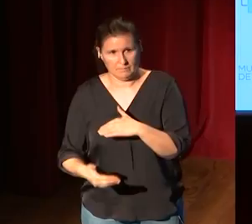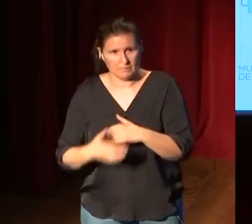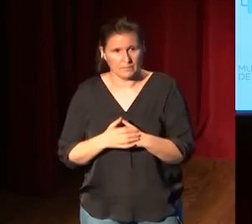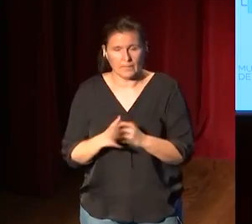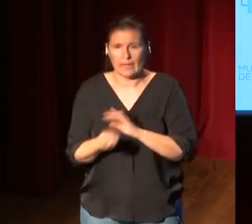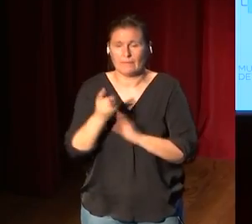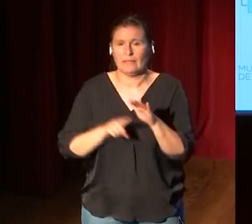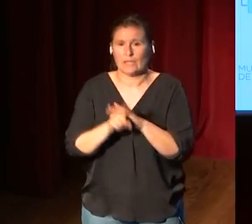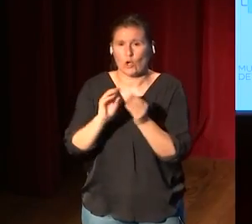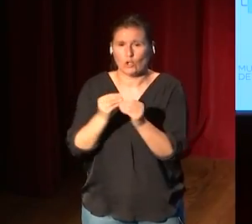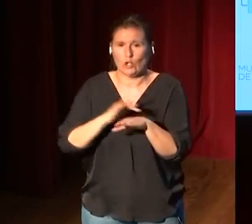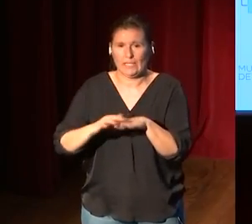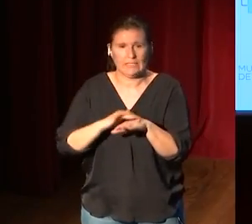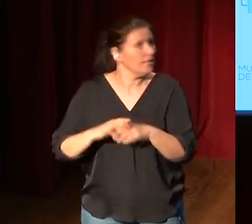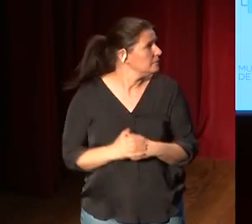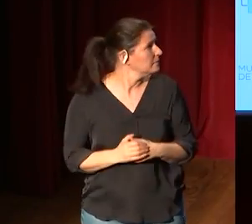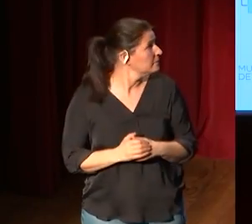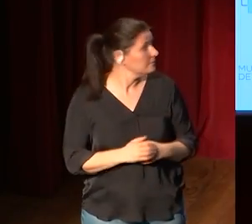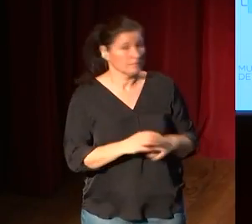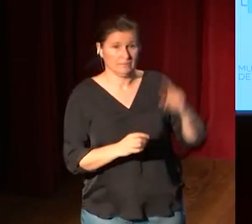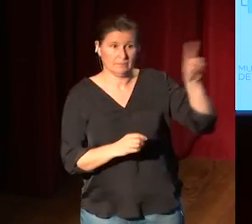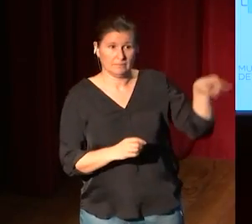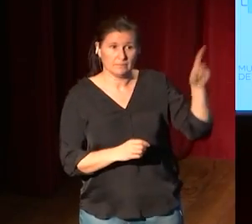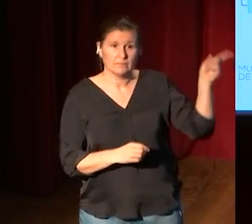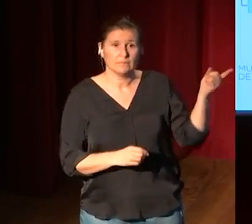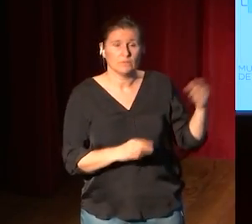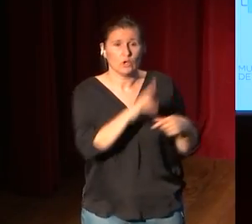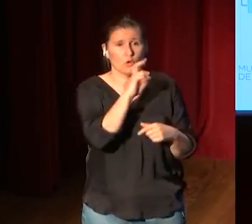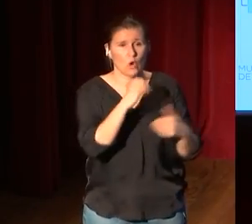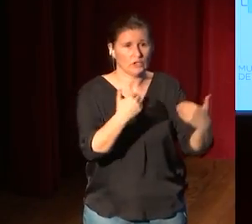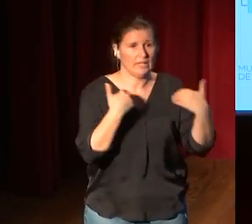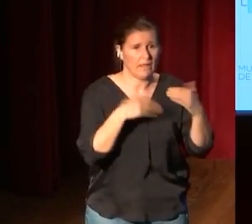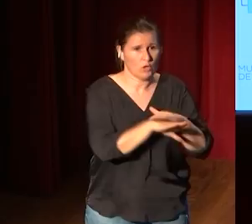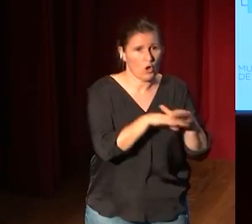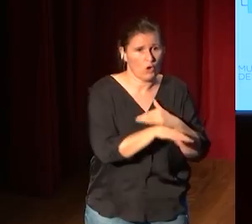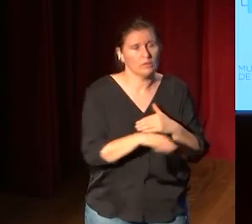esto es toda la parte de conservación y esta es la parte de administración